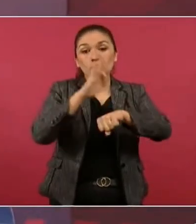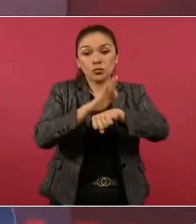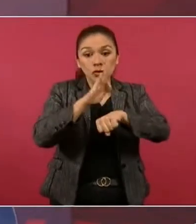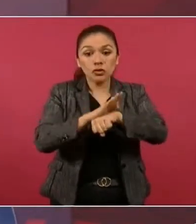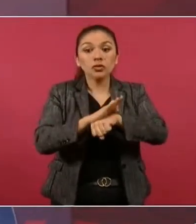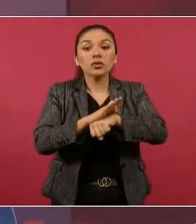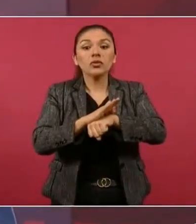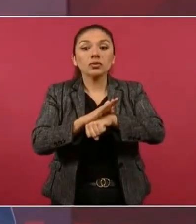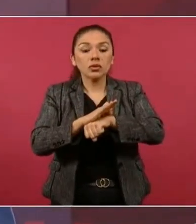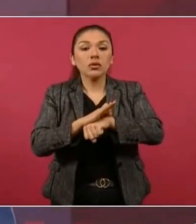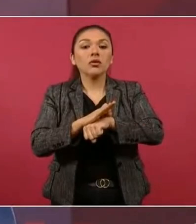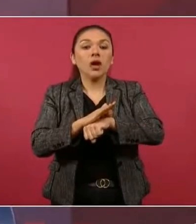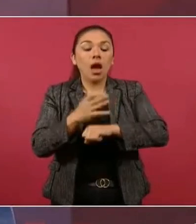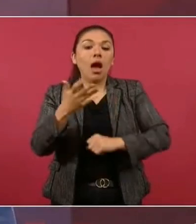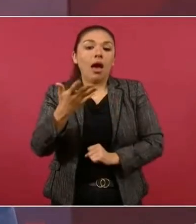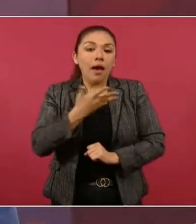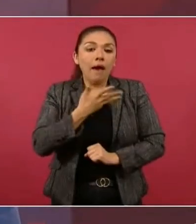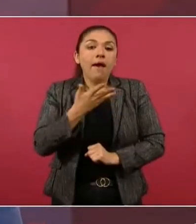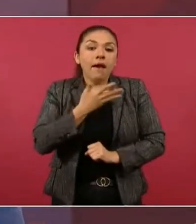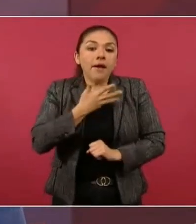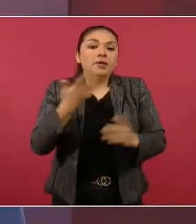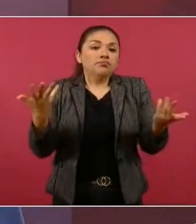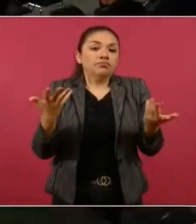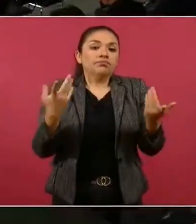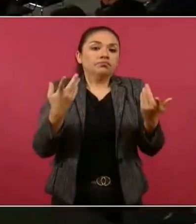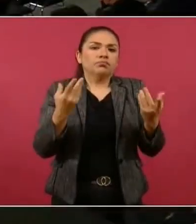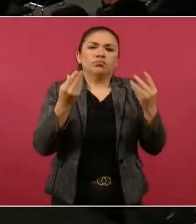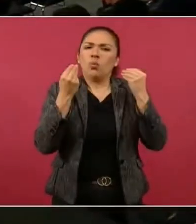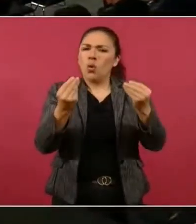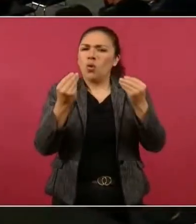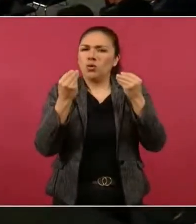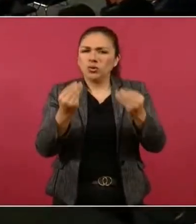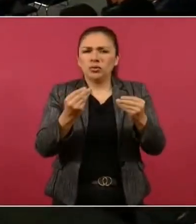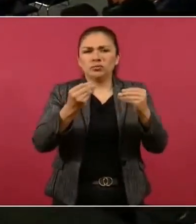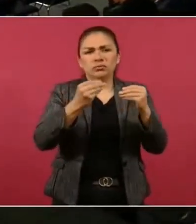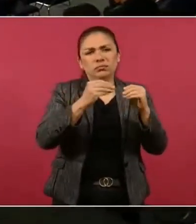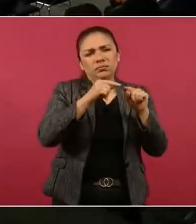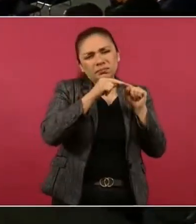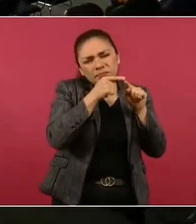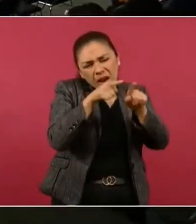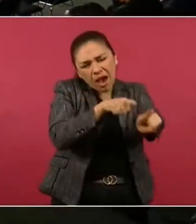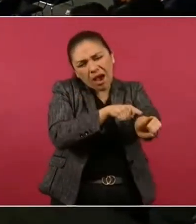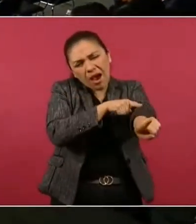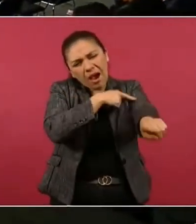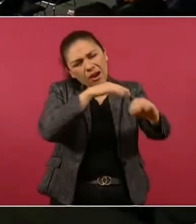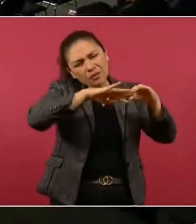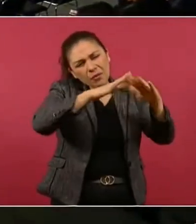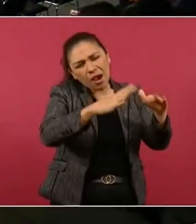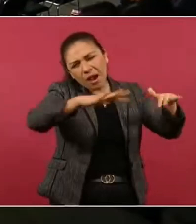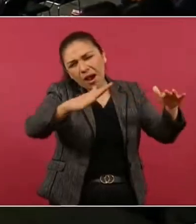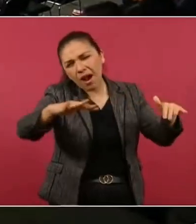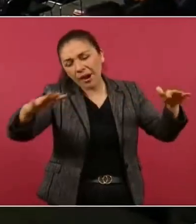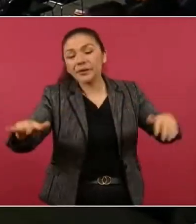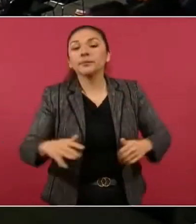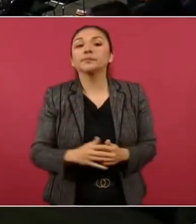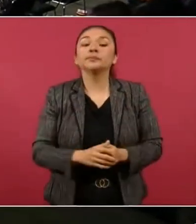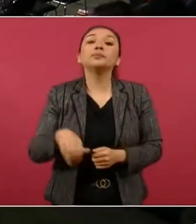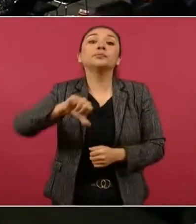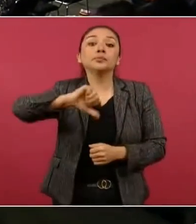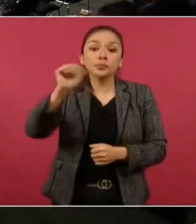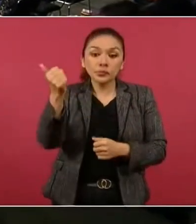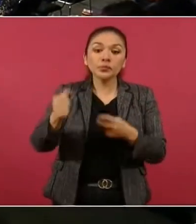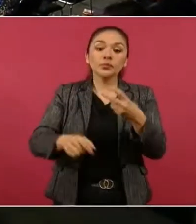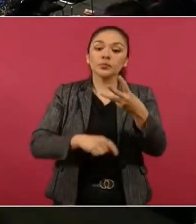varios kilómetros de playas. Y lo tercero,